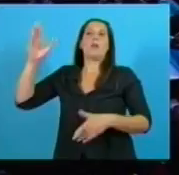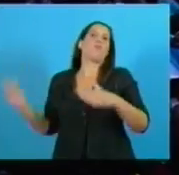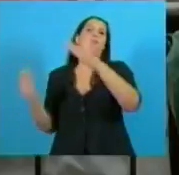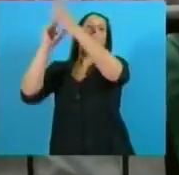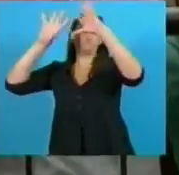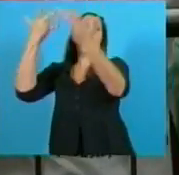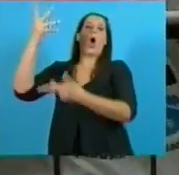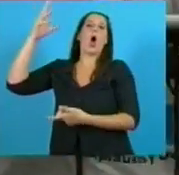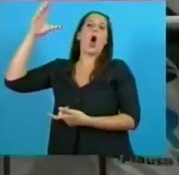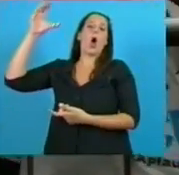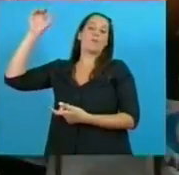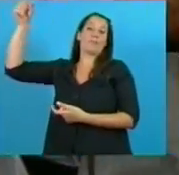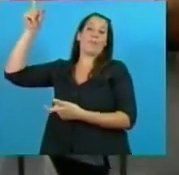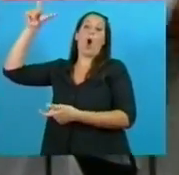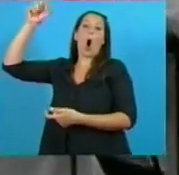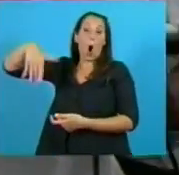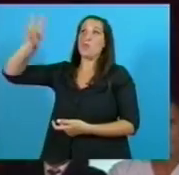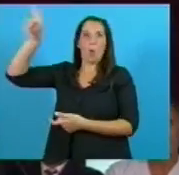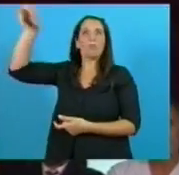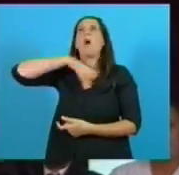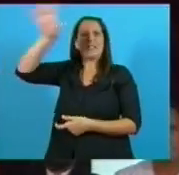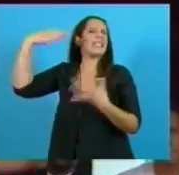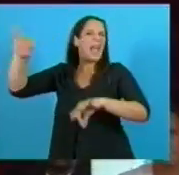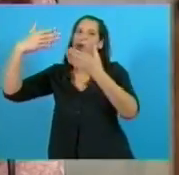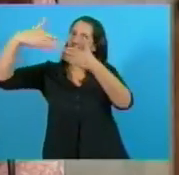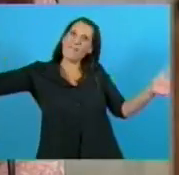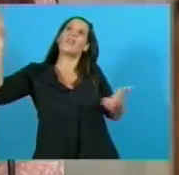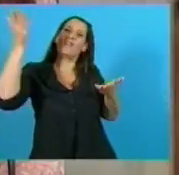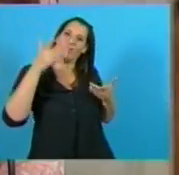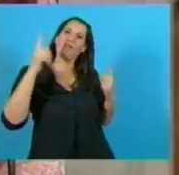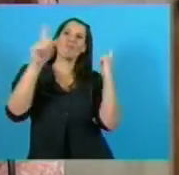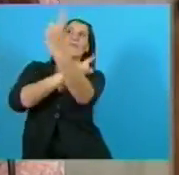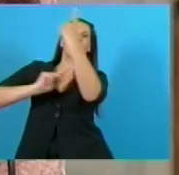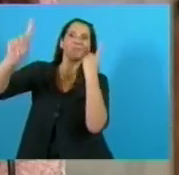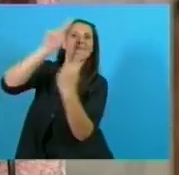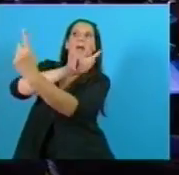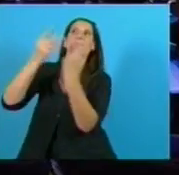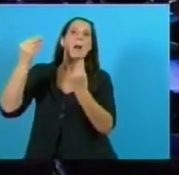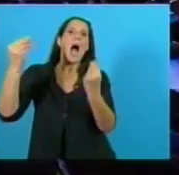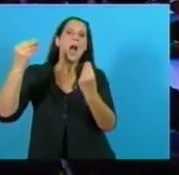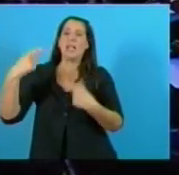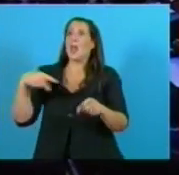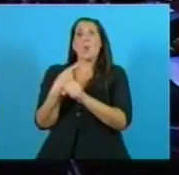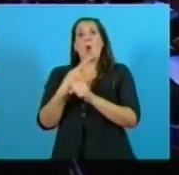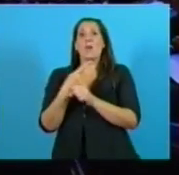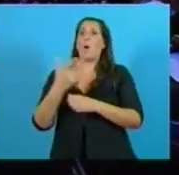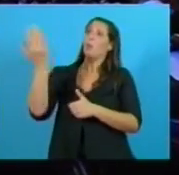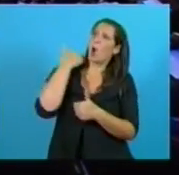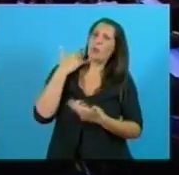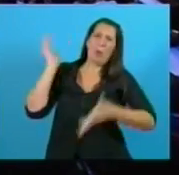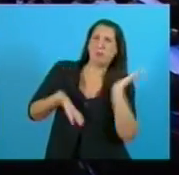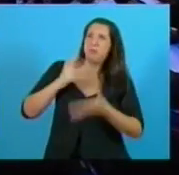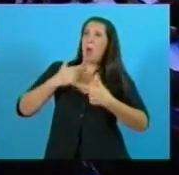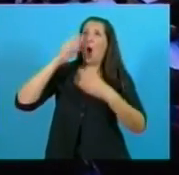estoy segura que van a ser atendidos porque no podemos pasar por alto la tortura y los vejámenes que